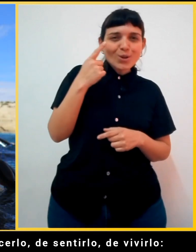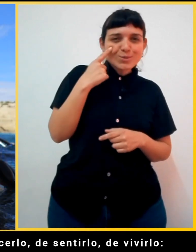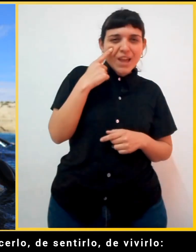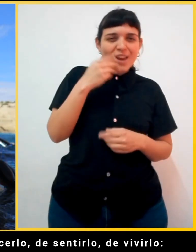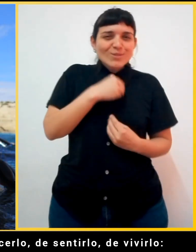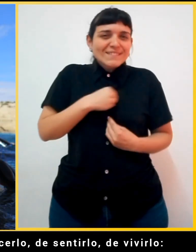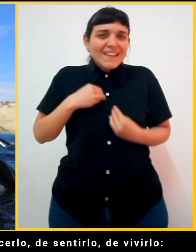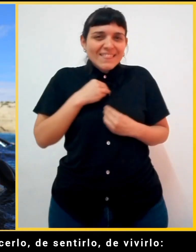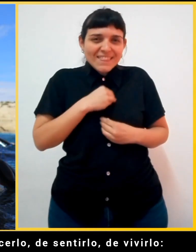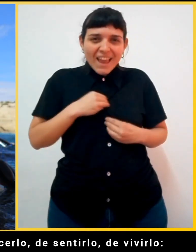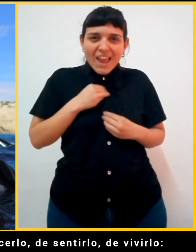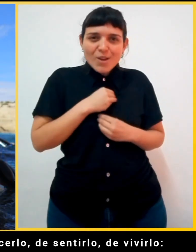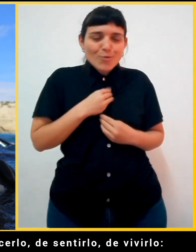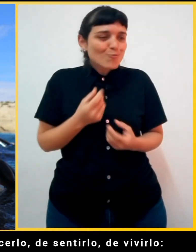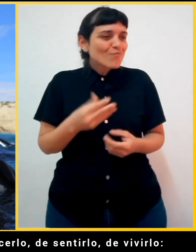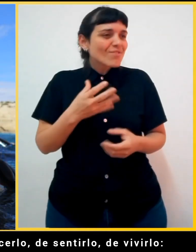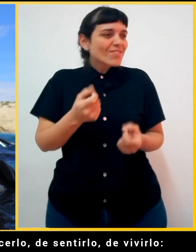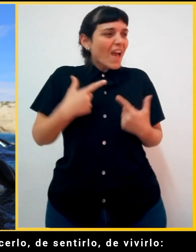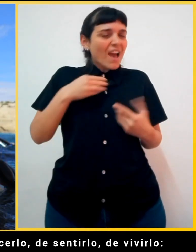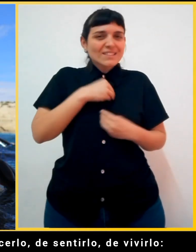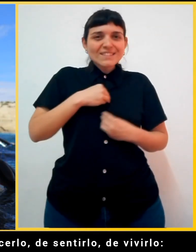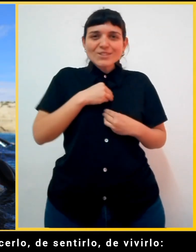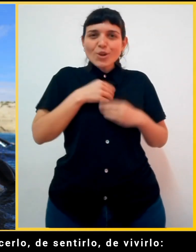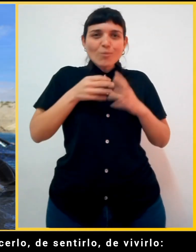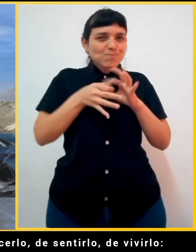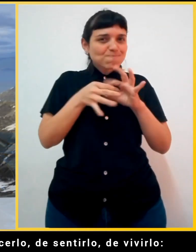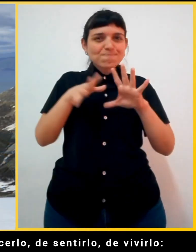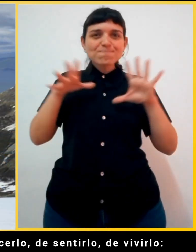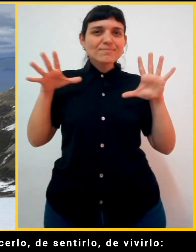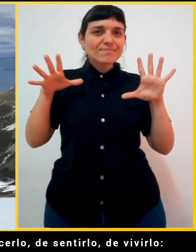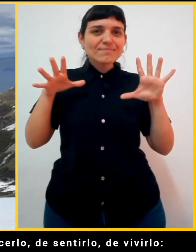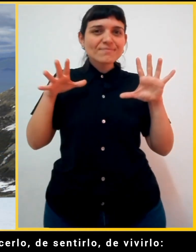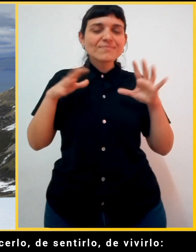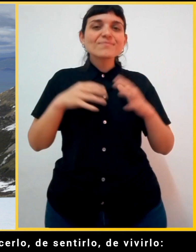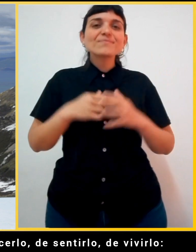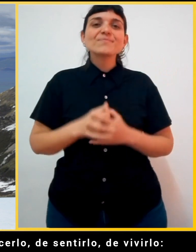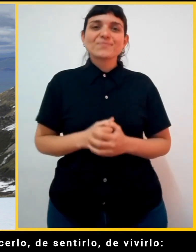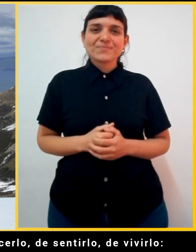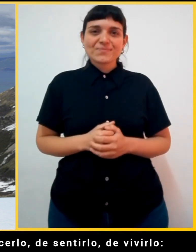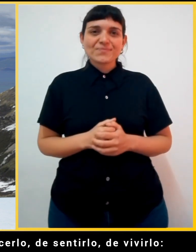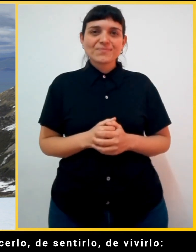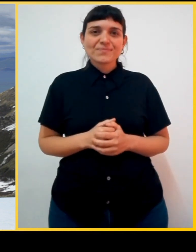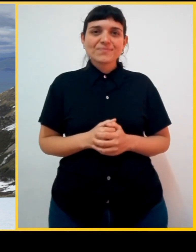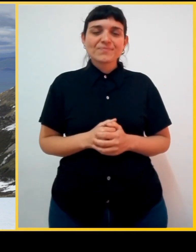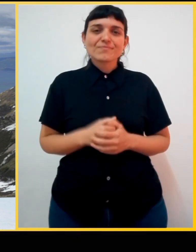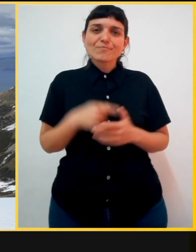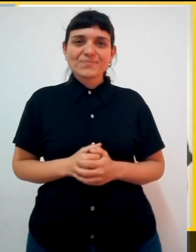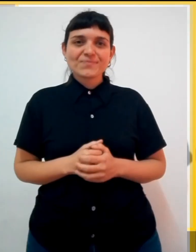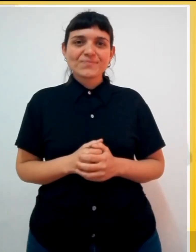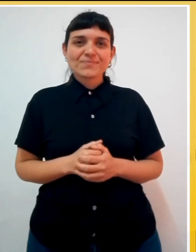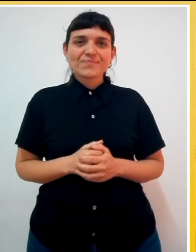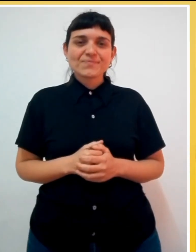conocerlo, de sentirlo, de vivirlo. Nos hace libres.